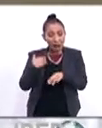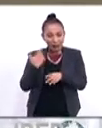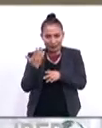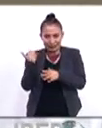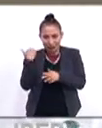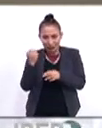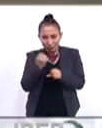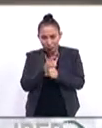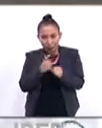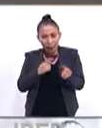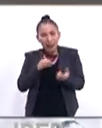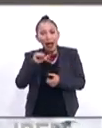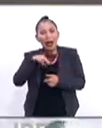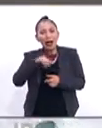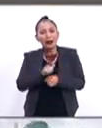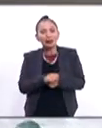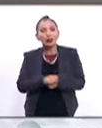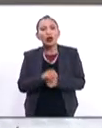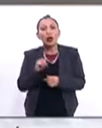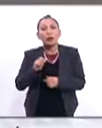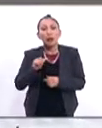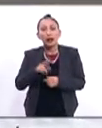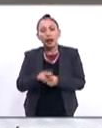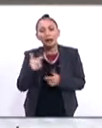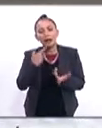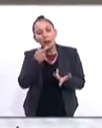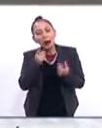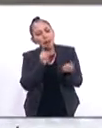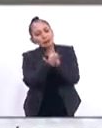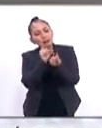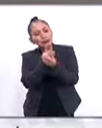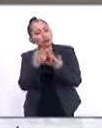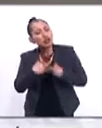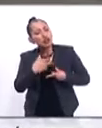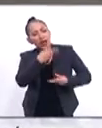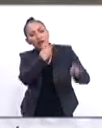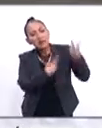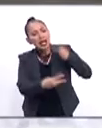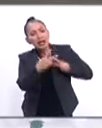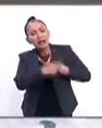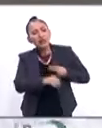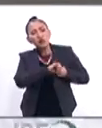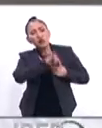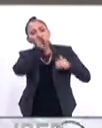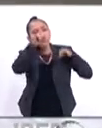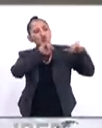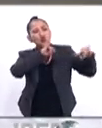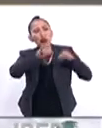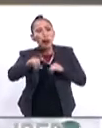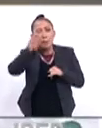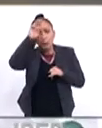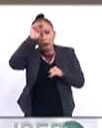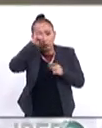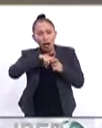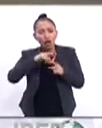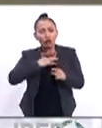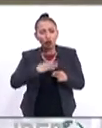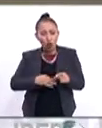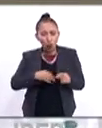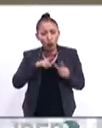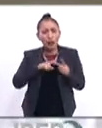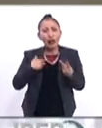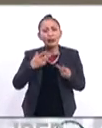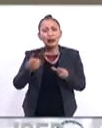la oportunidad Ana Cristina y Omar de hablar con peregrinos que vienen procedentes de Monterrey de Toluca